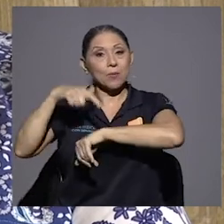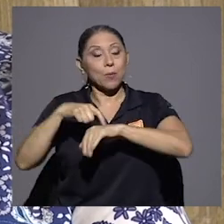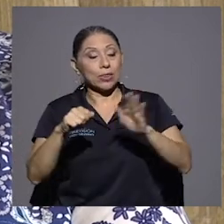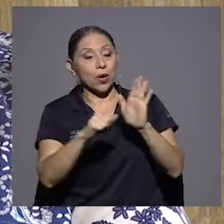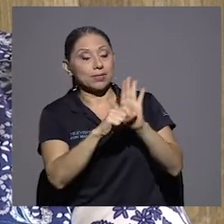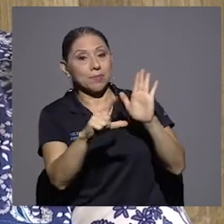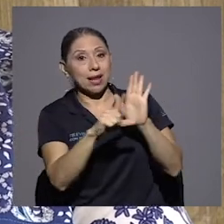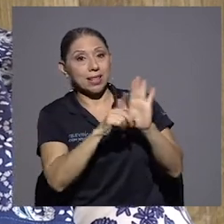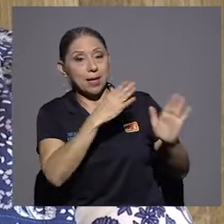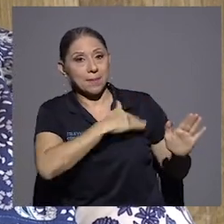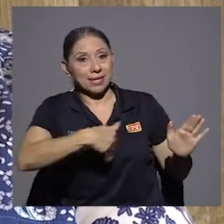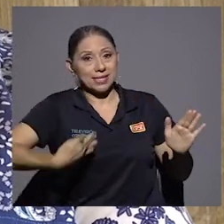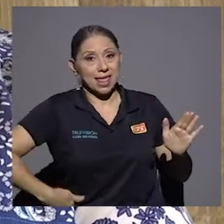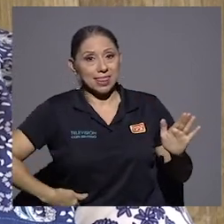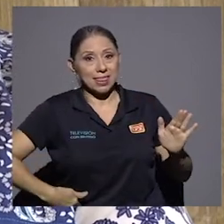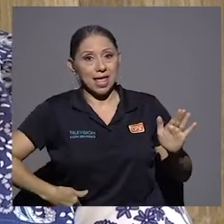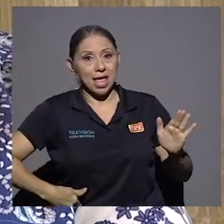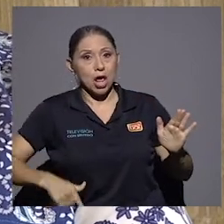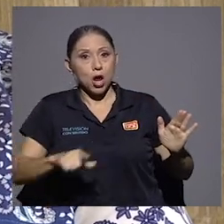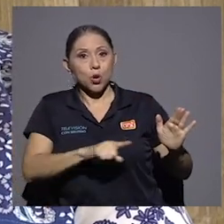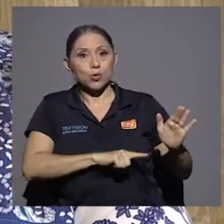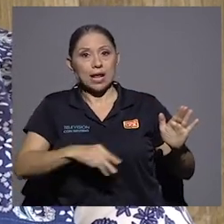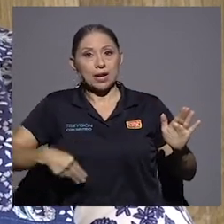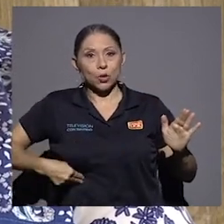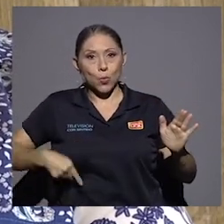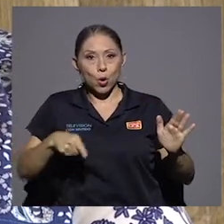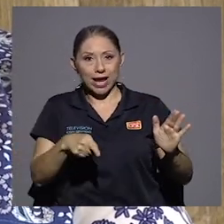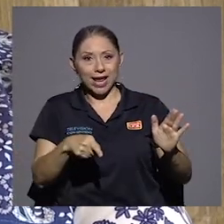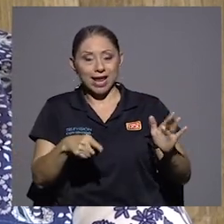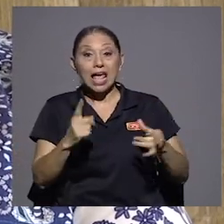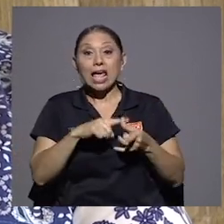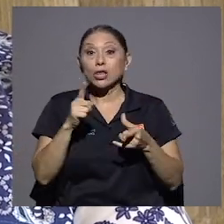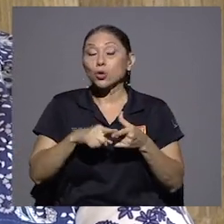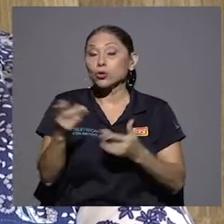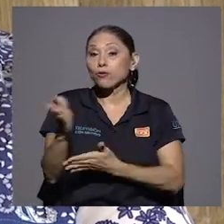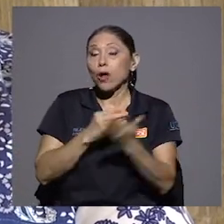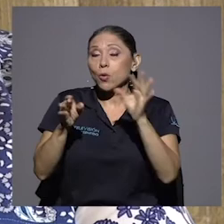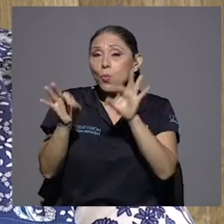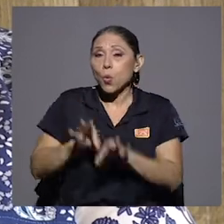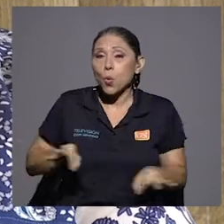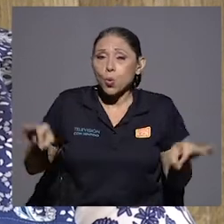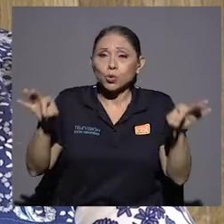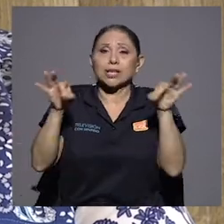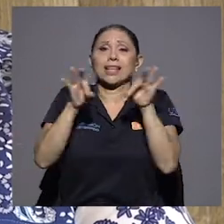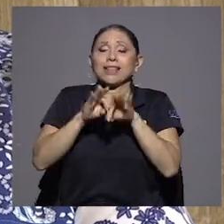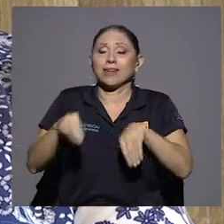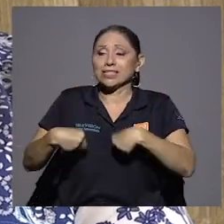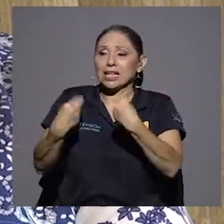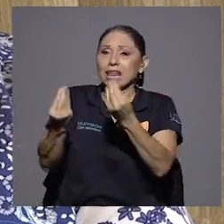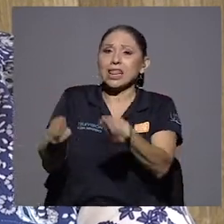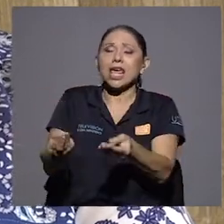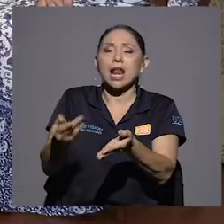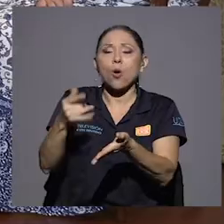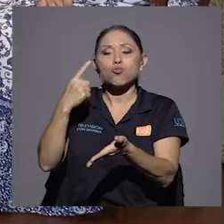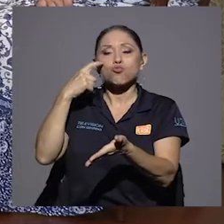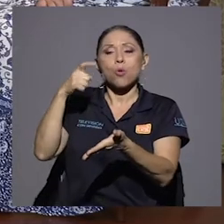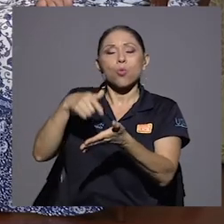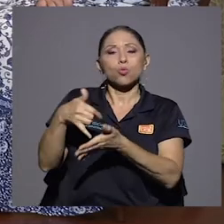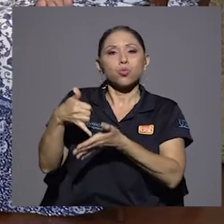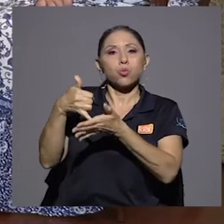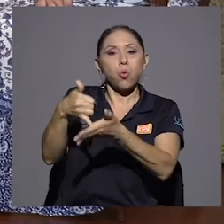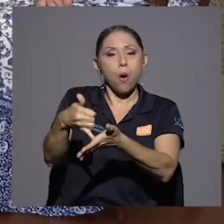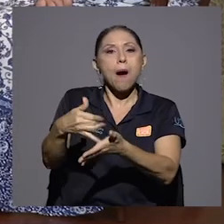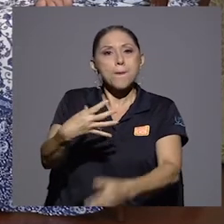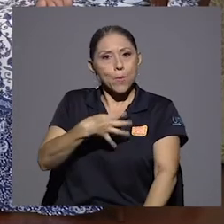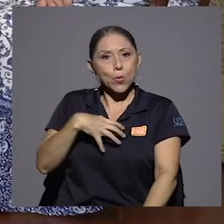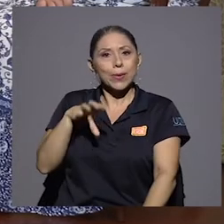Alberto Monro entonces fue muy significativo que se le diera el benemérito y muy merecido